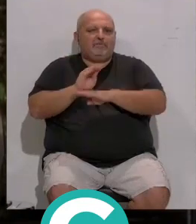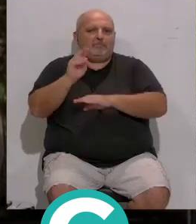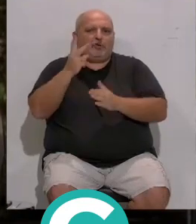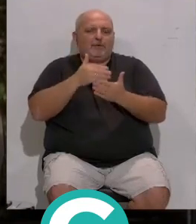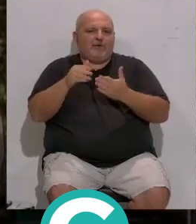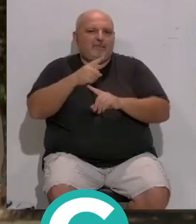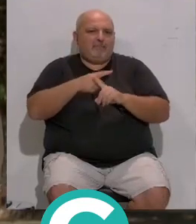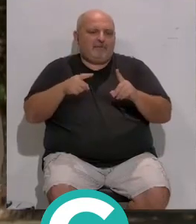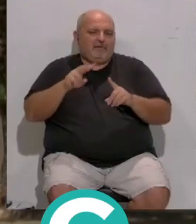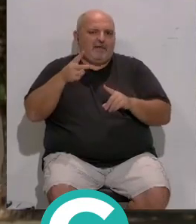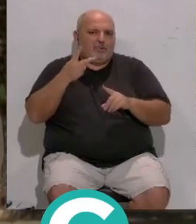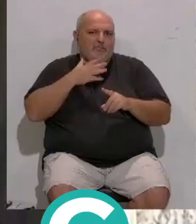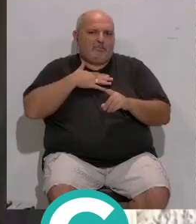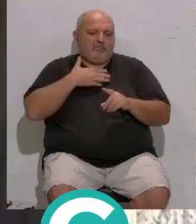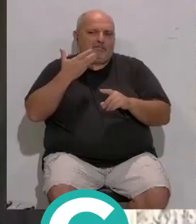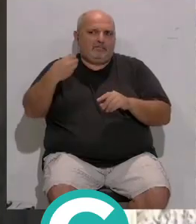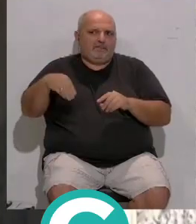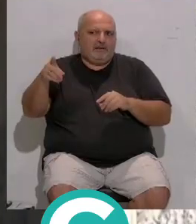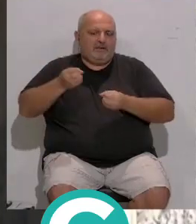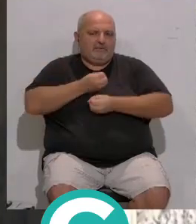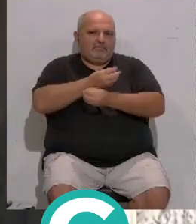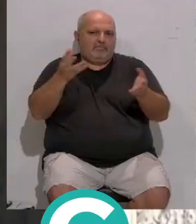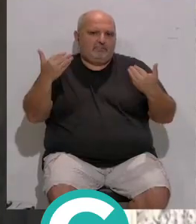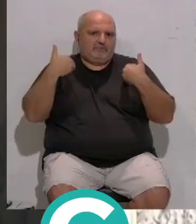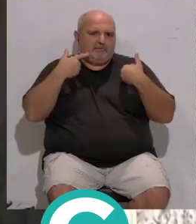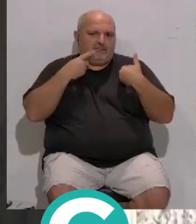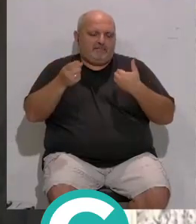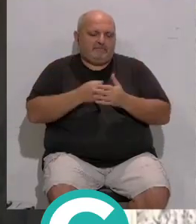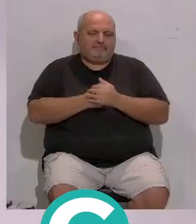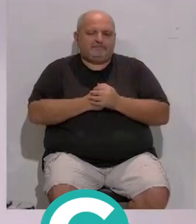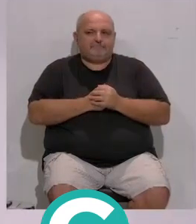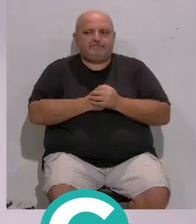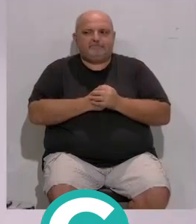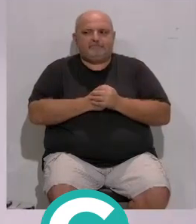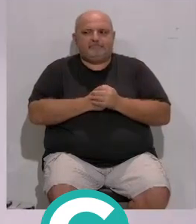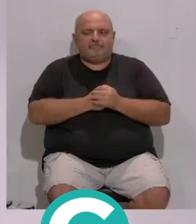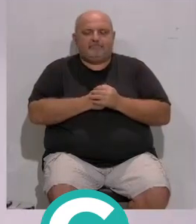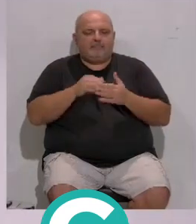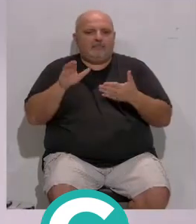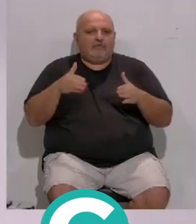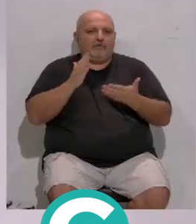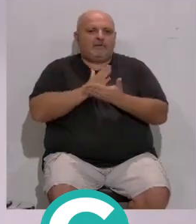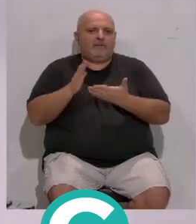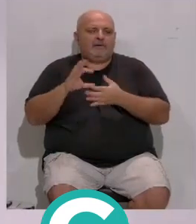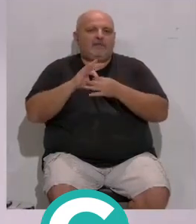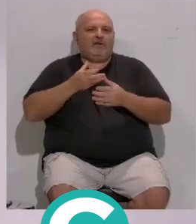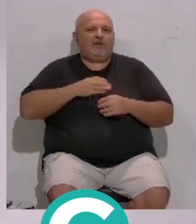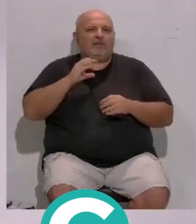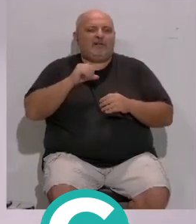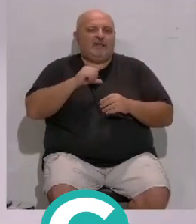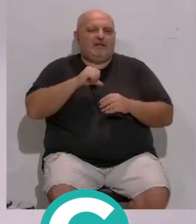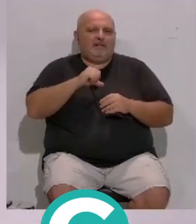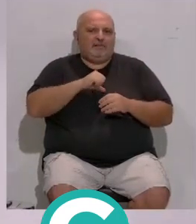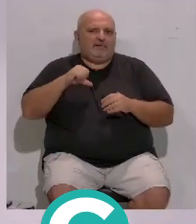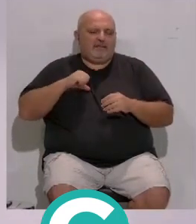millones y medio de euros... ...anunciadas por su presidente, José Ramón Paez. Por su parte, el concejal independiente del